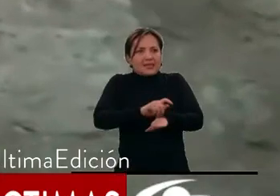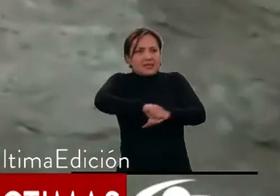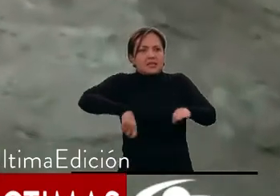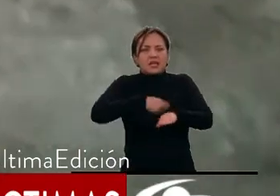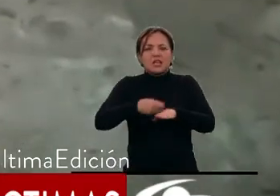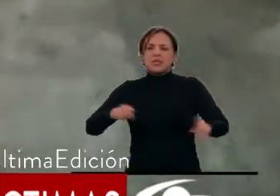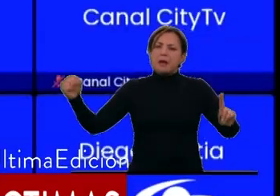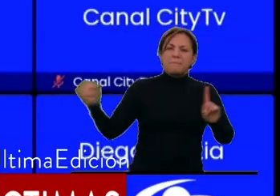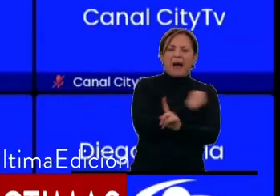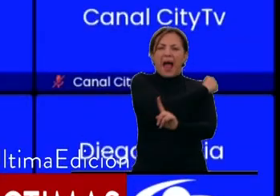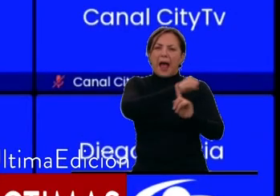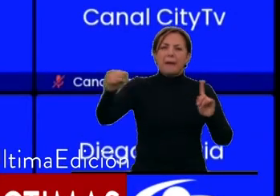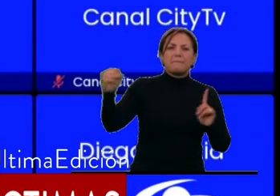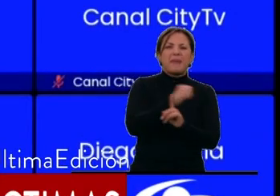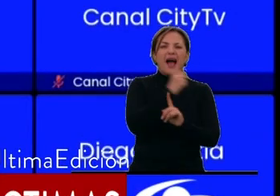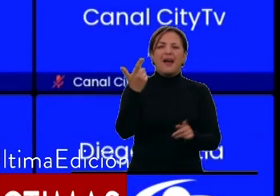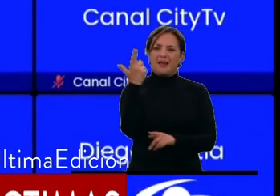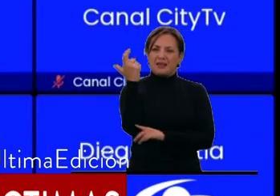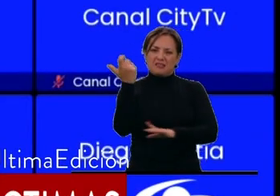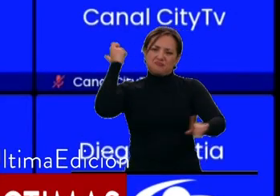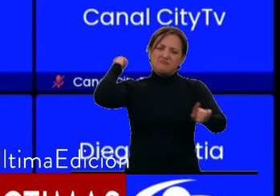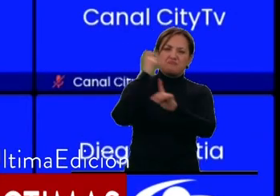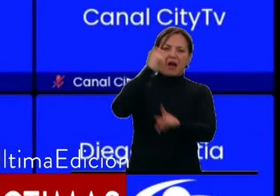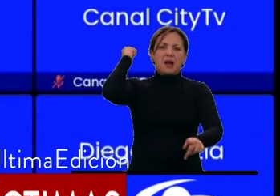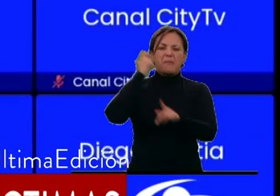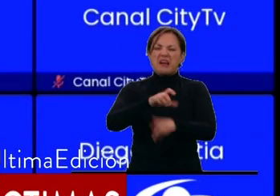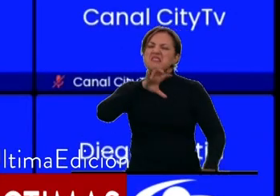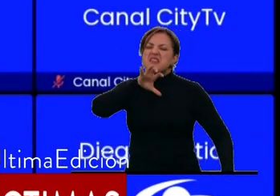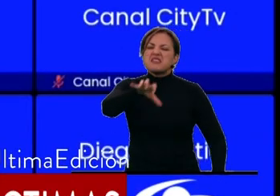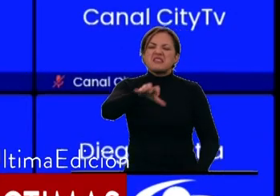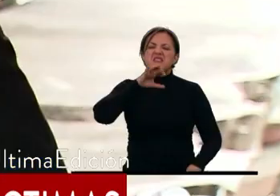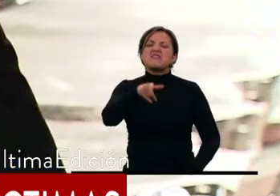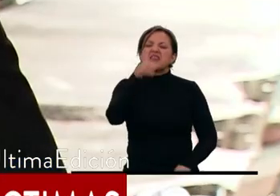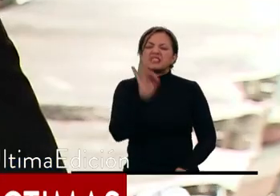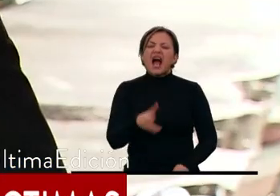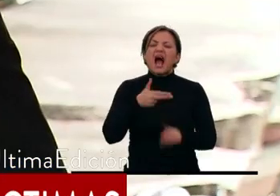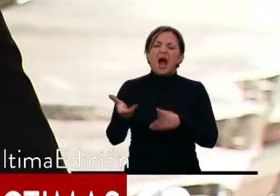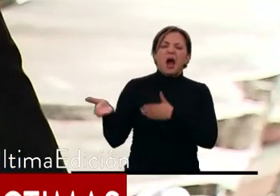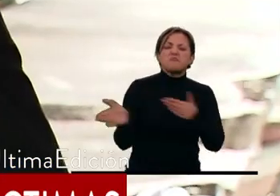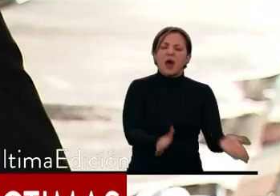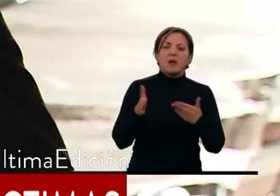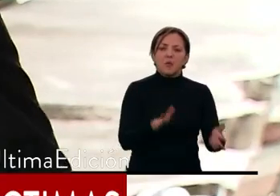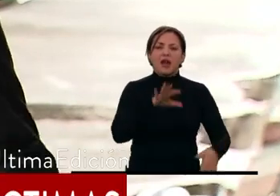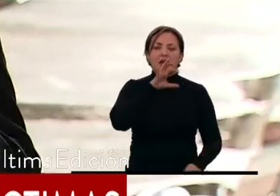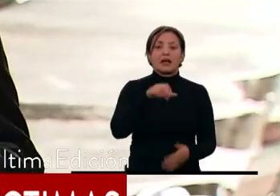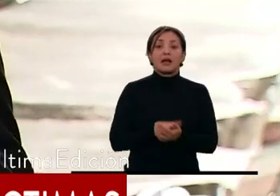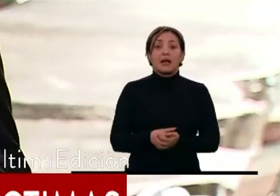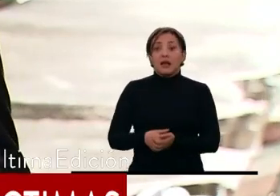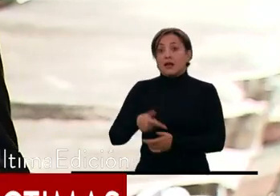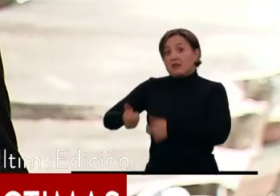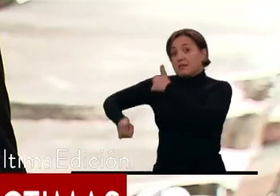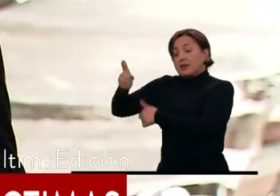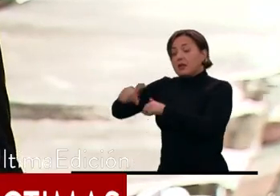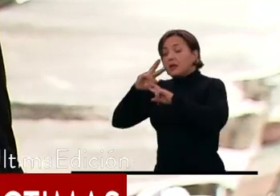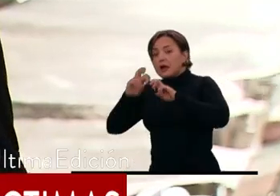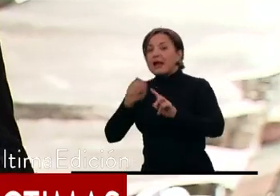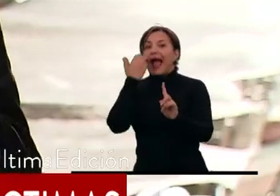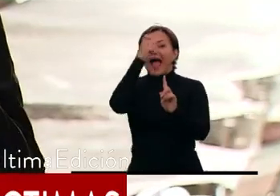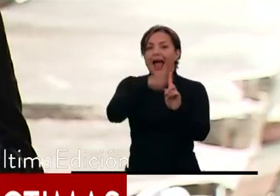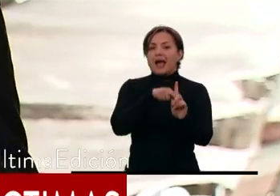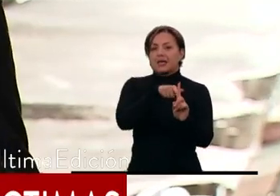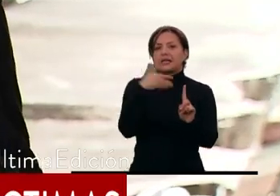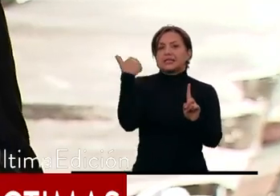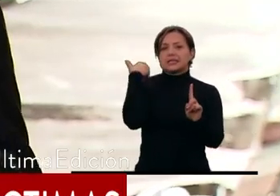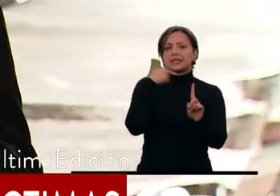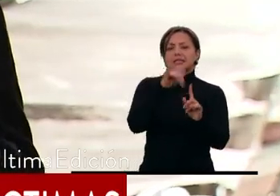sus cabezas con estas armas y les gritaban que se iban a morir. De acuerdo con las autoridades, esta mujer era la encargada de